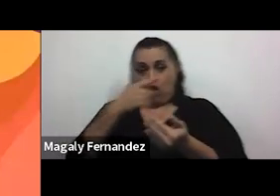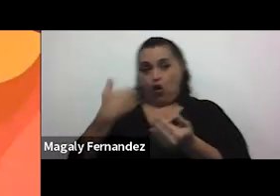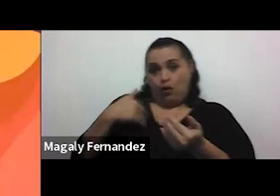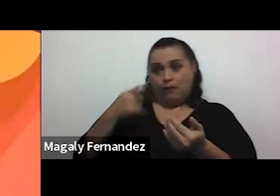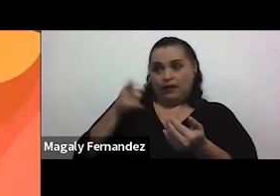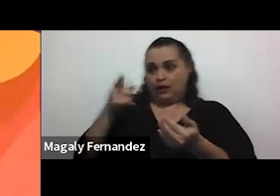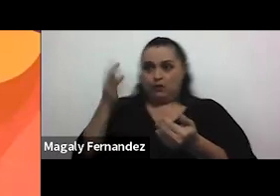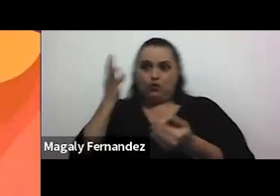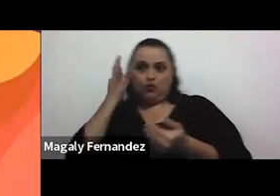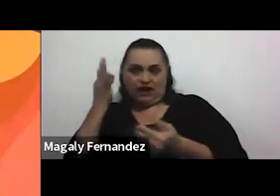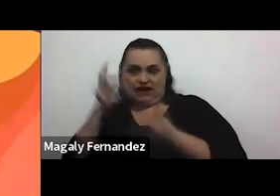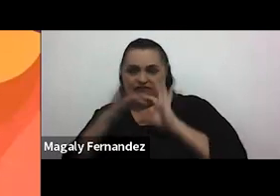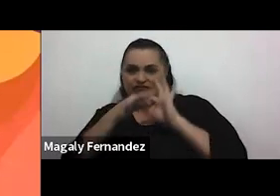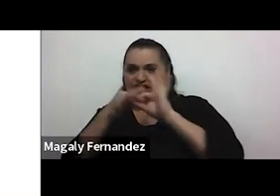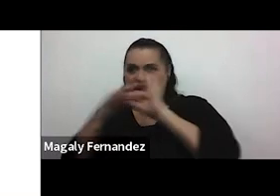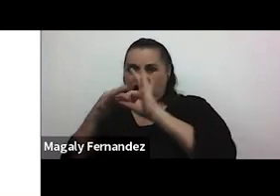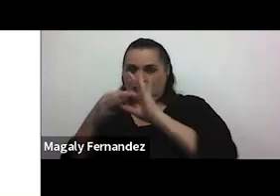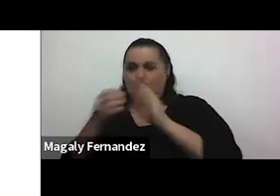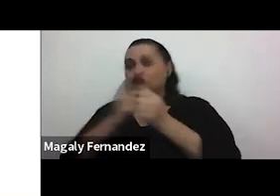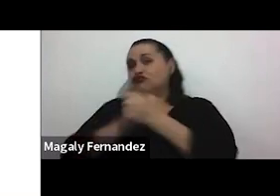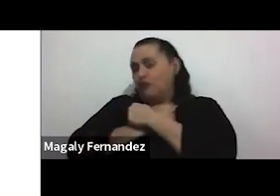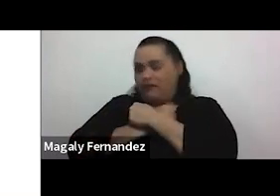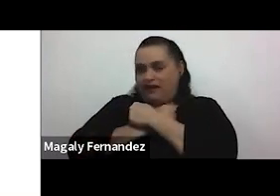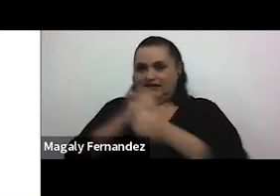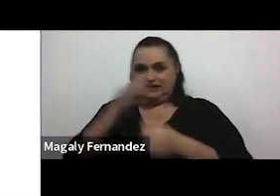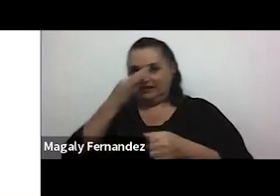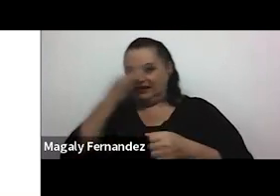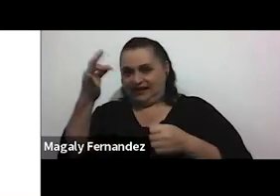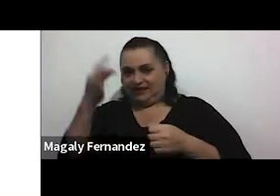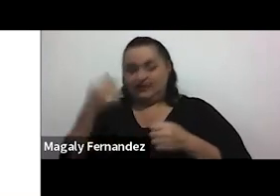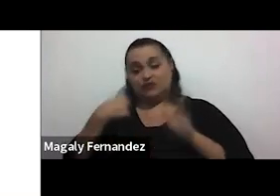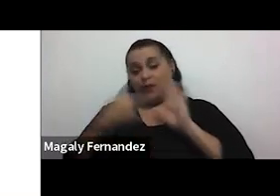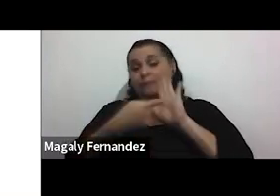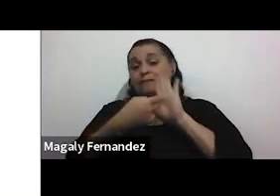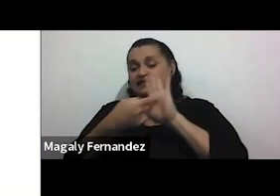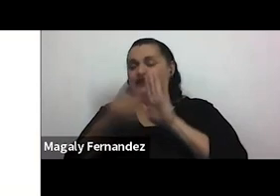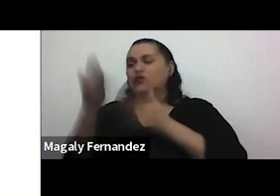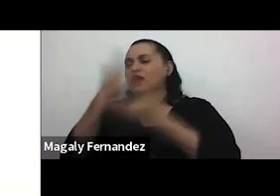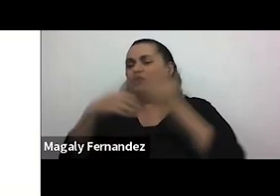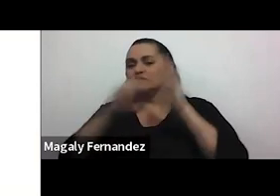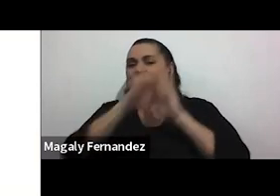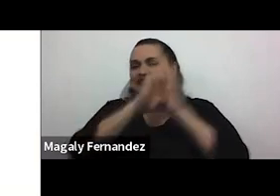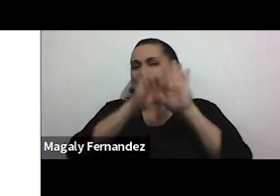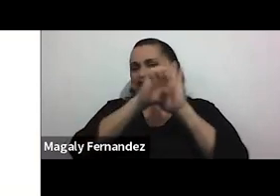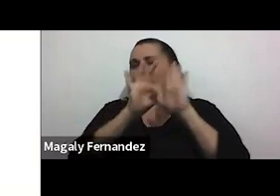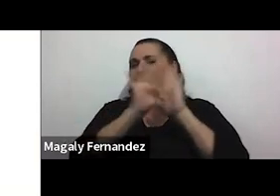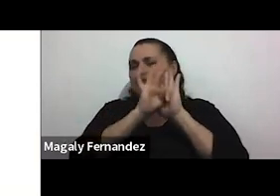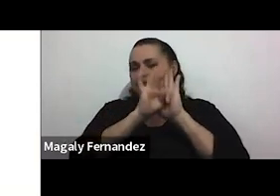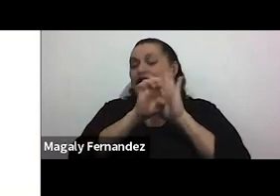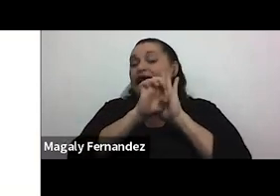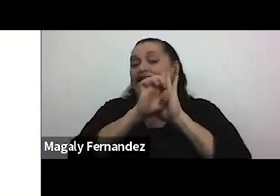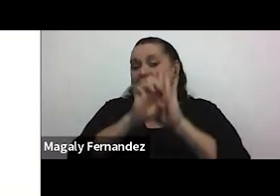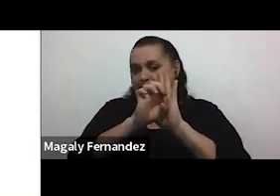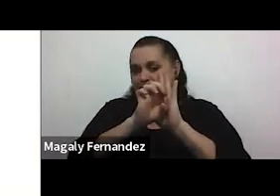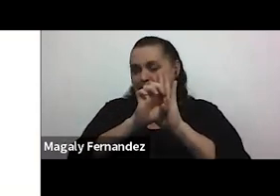mujeres en las relaciones románticas. Entonces, acá les presento algunos estereotipos. Por ejemplo, el estereotipo de